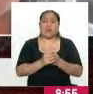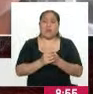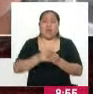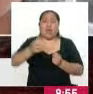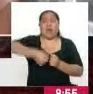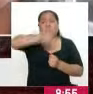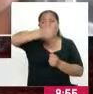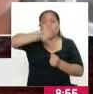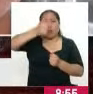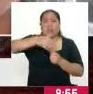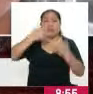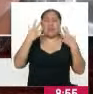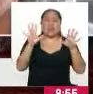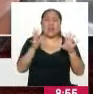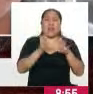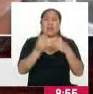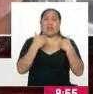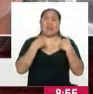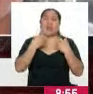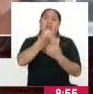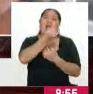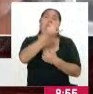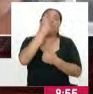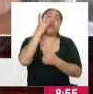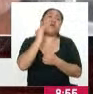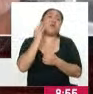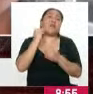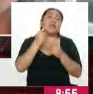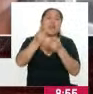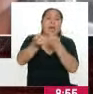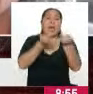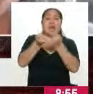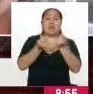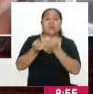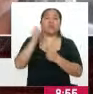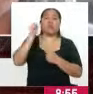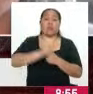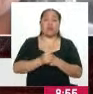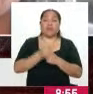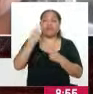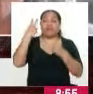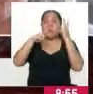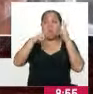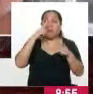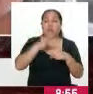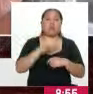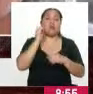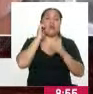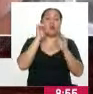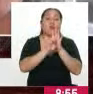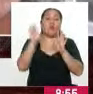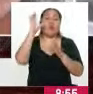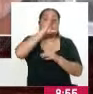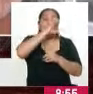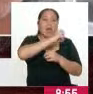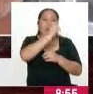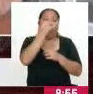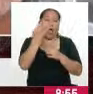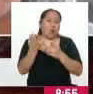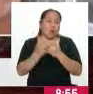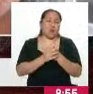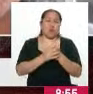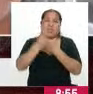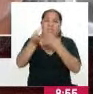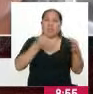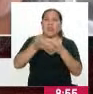ya tienen cierta experiencia de gestión. De hecho, si nos ponemos a, digamos, buscar algunos factores que explican el